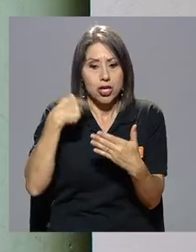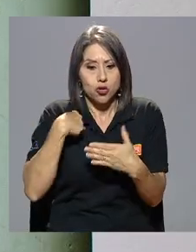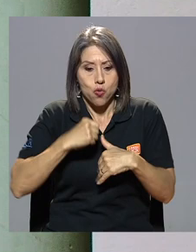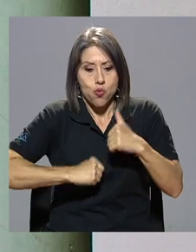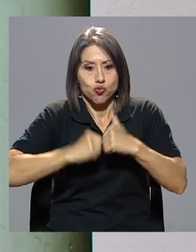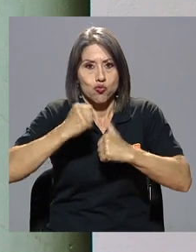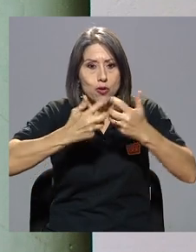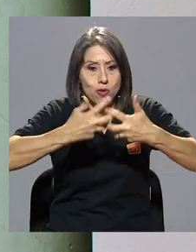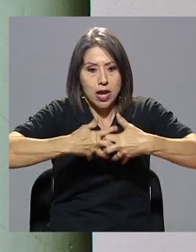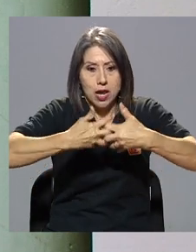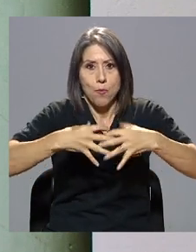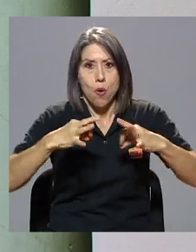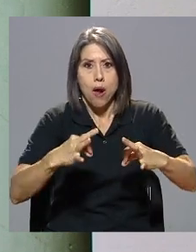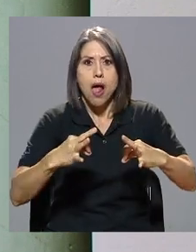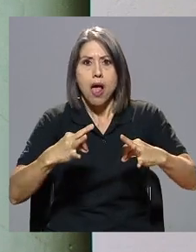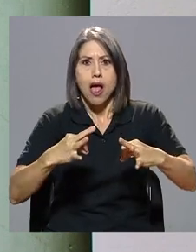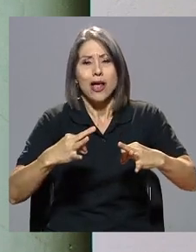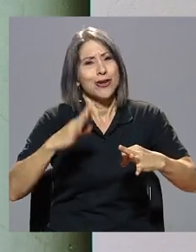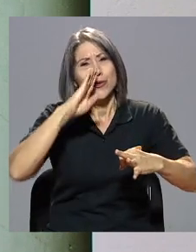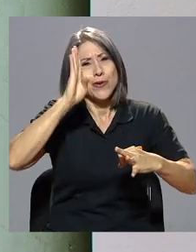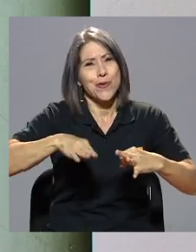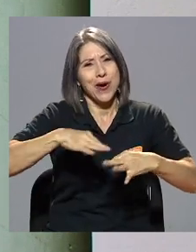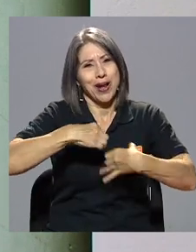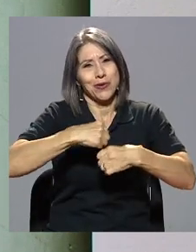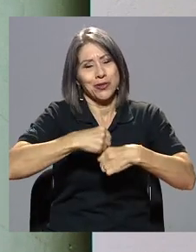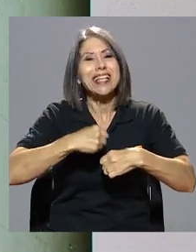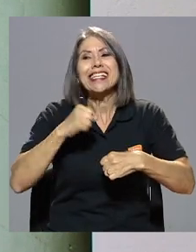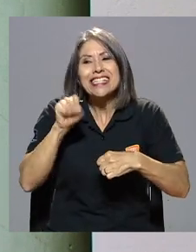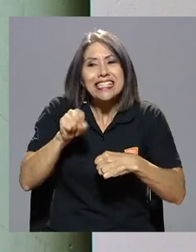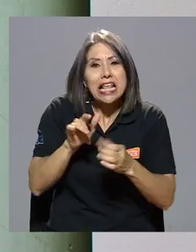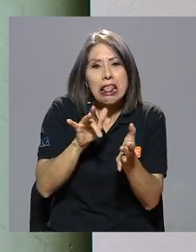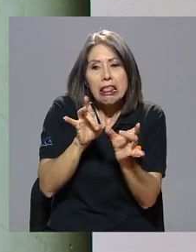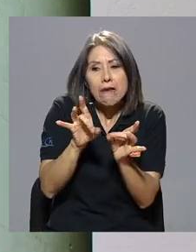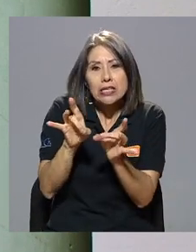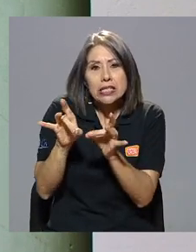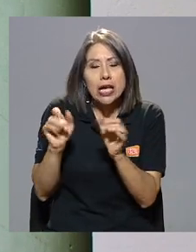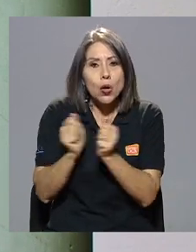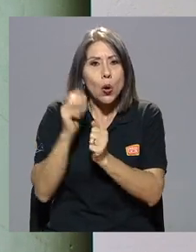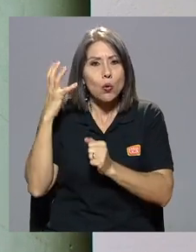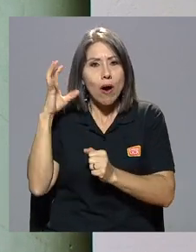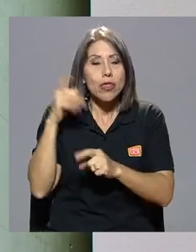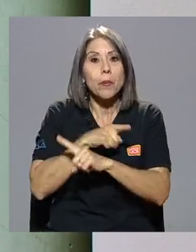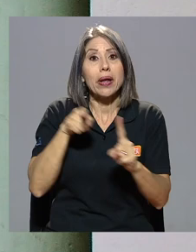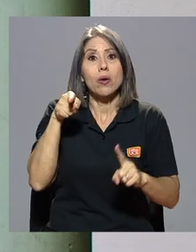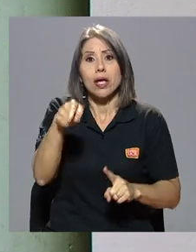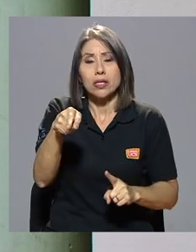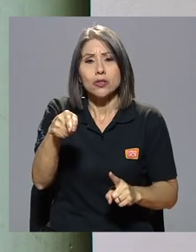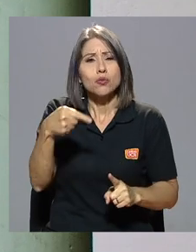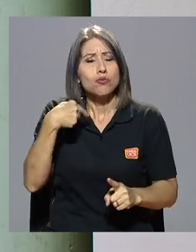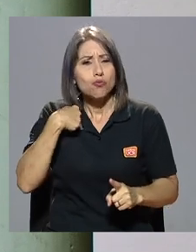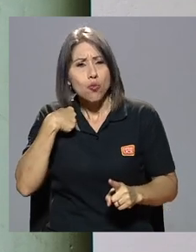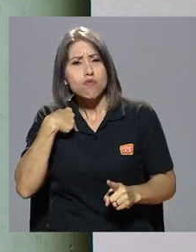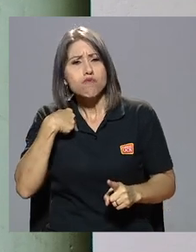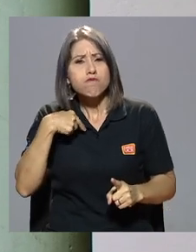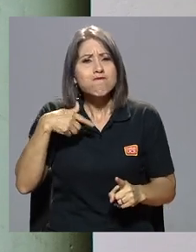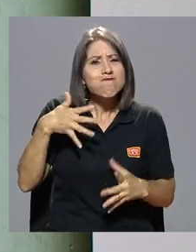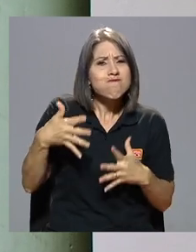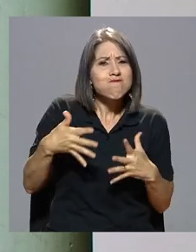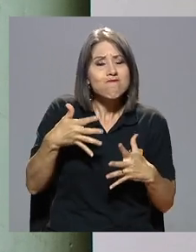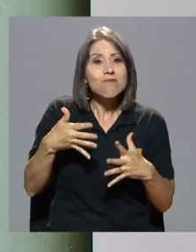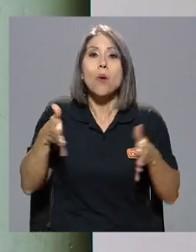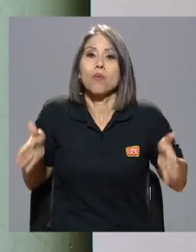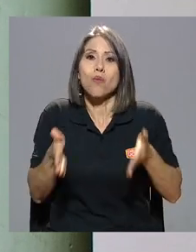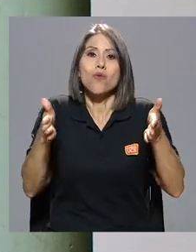construir mi equipo. El equipo nunca lo construí, sí travesié un poco con radio, pero eso fue una inclinación que en parte me la